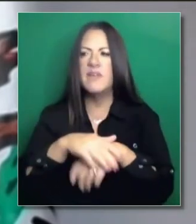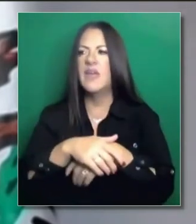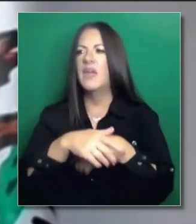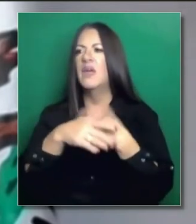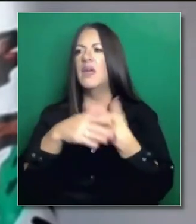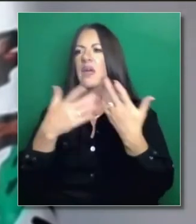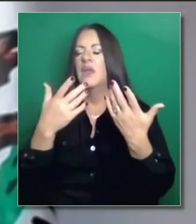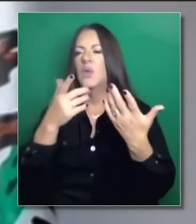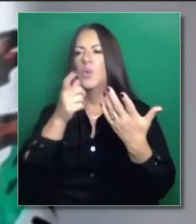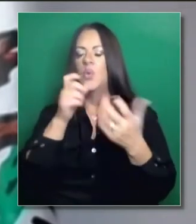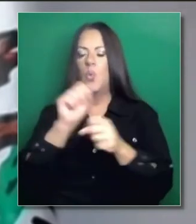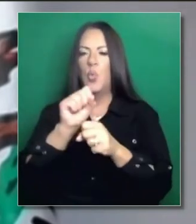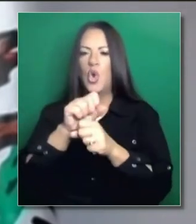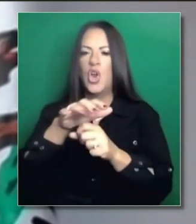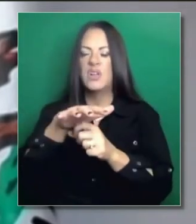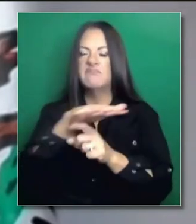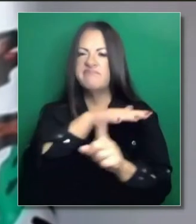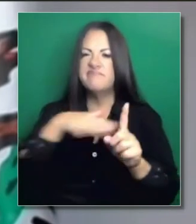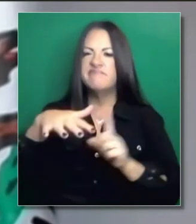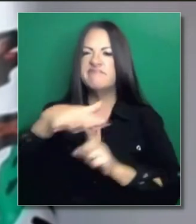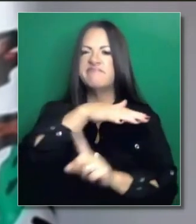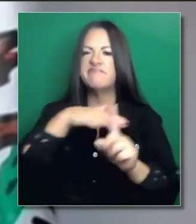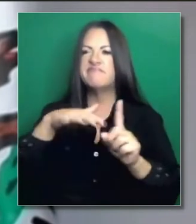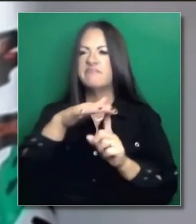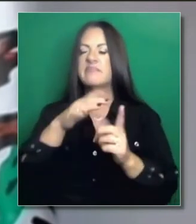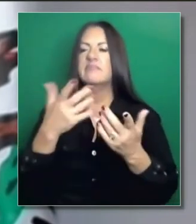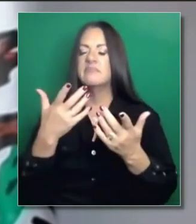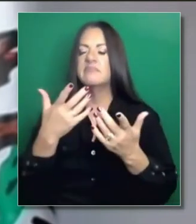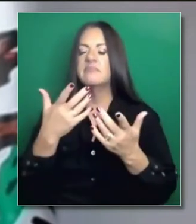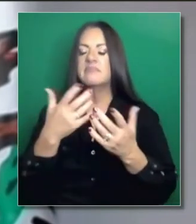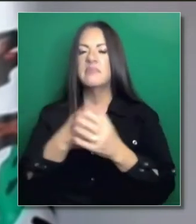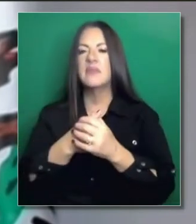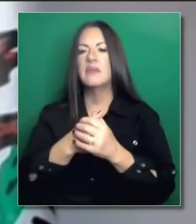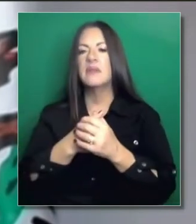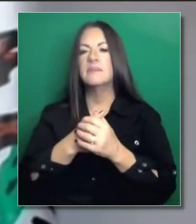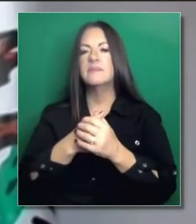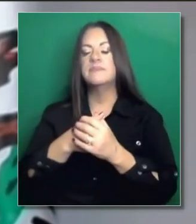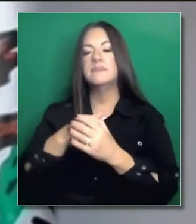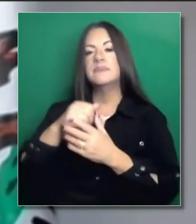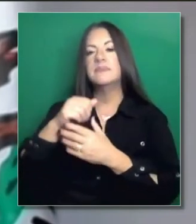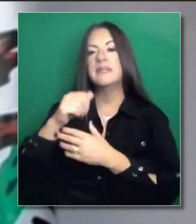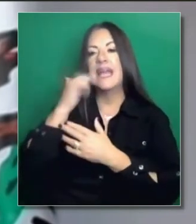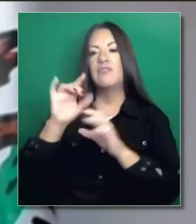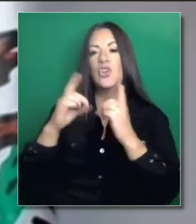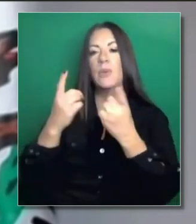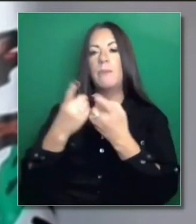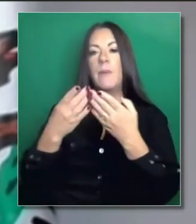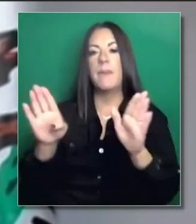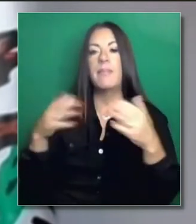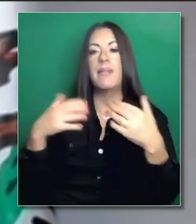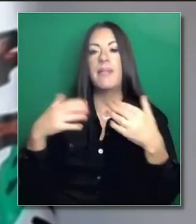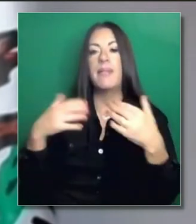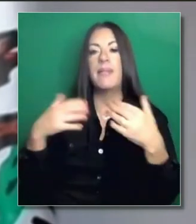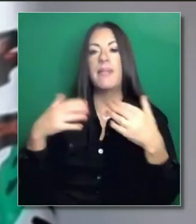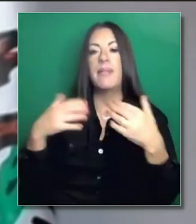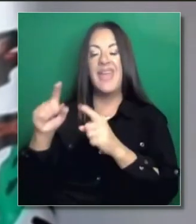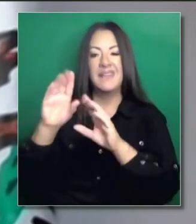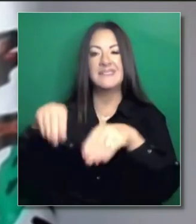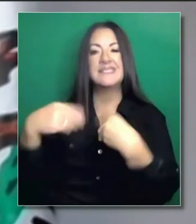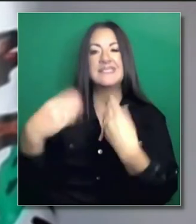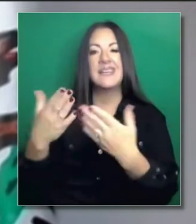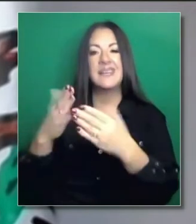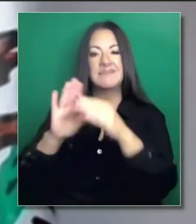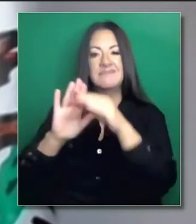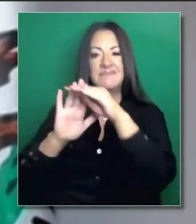son prioritarias, las más expuestas. Pero de por sí, las pautas de salud del estado pueden